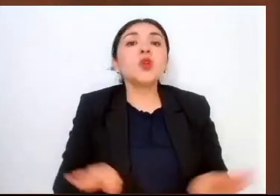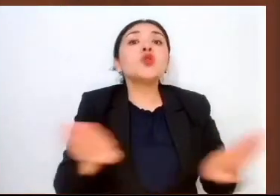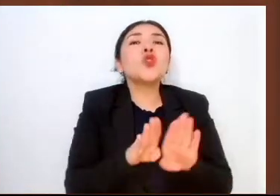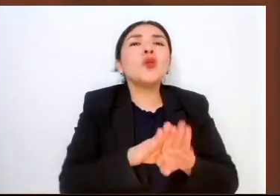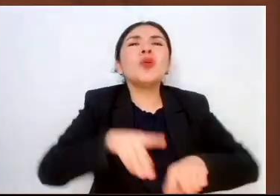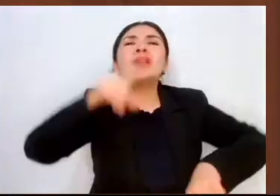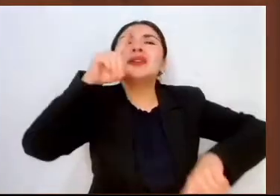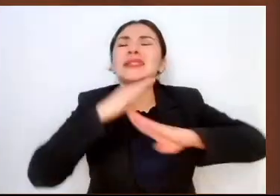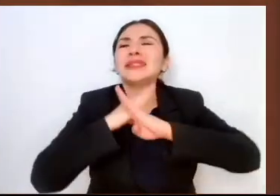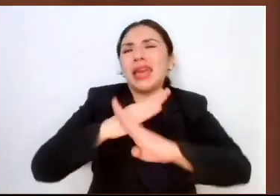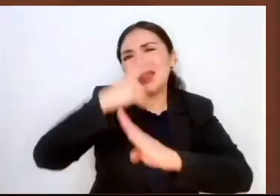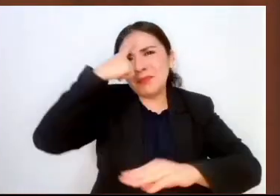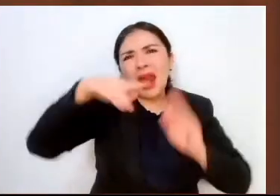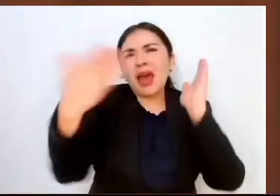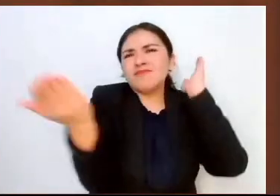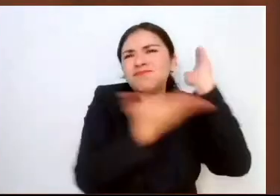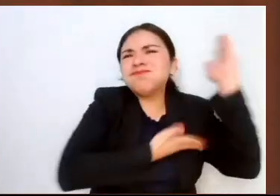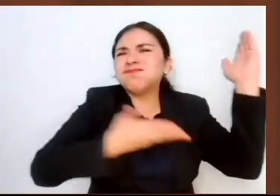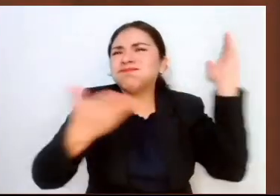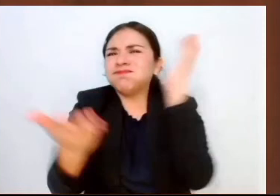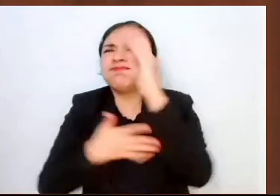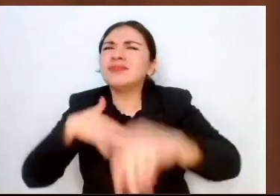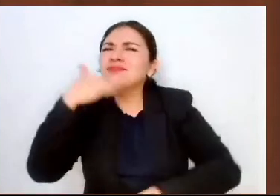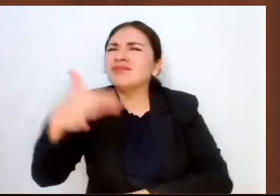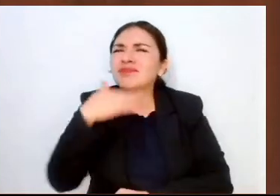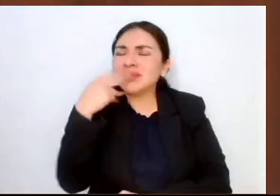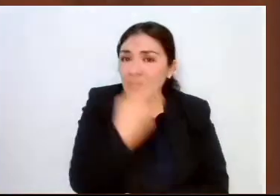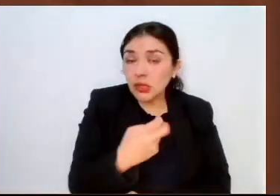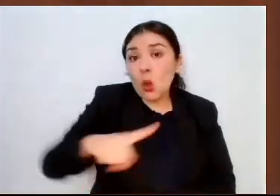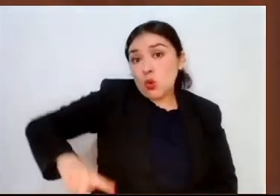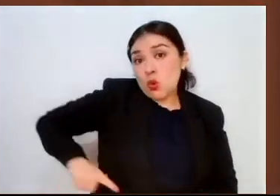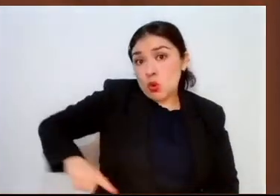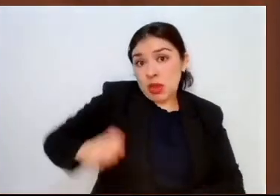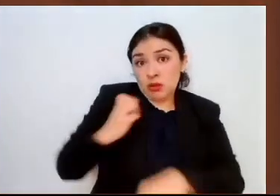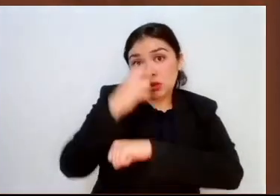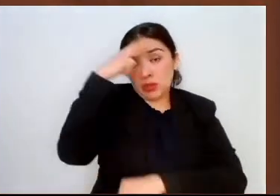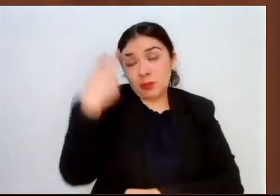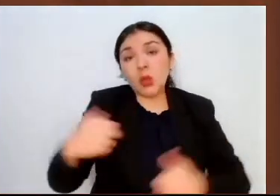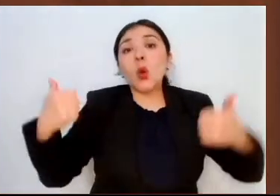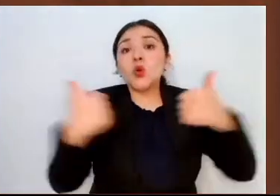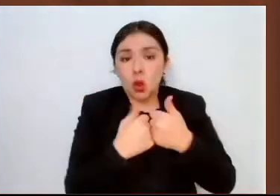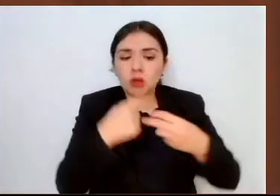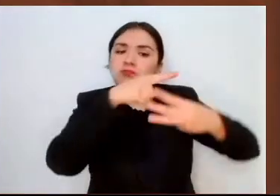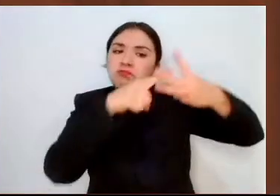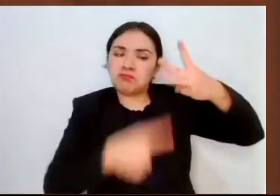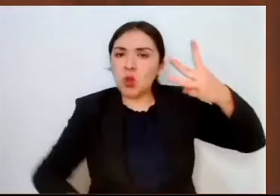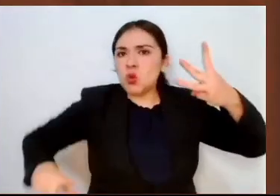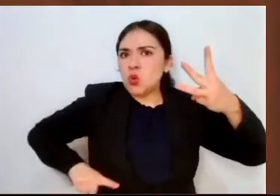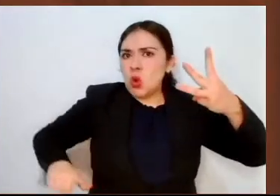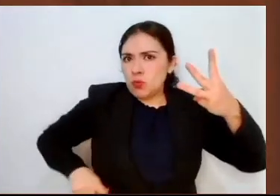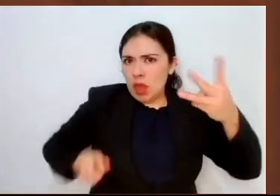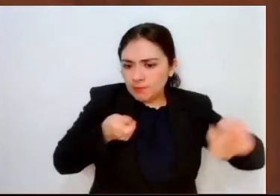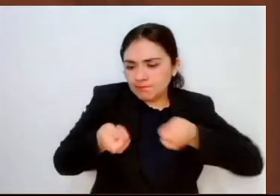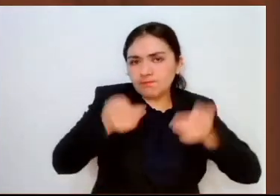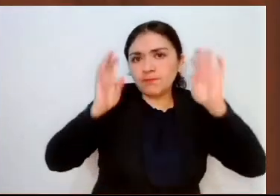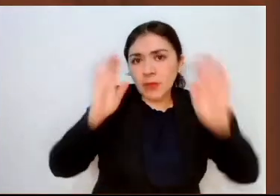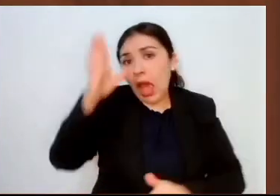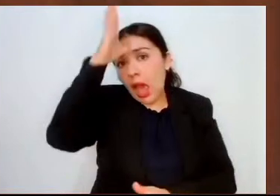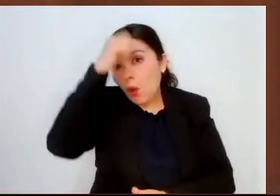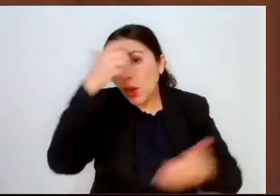clandestina, el gobierno del Estado de México, en coordinación con los tres órdenes de gobierno, ha realizado